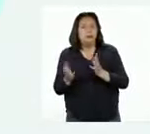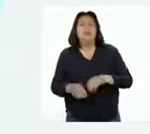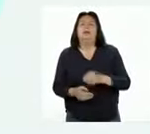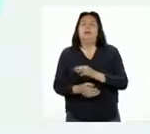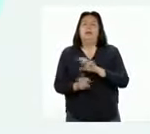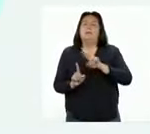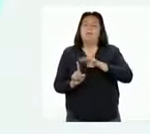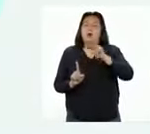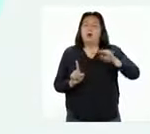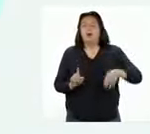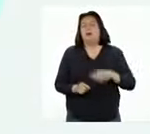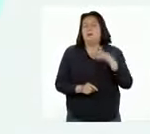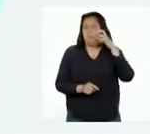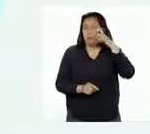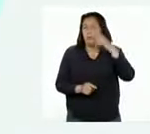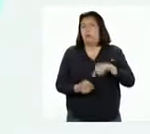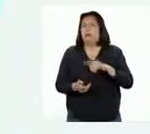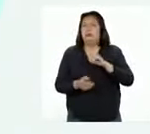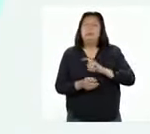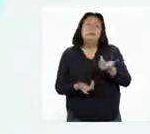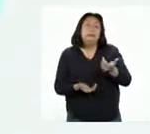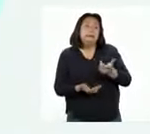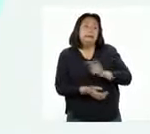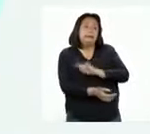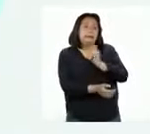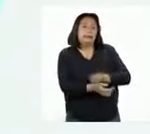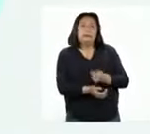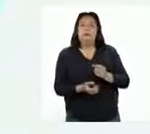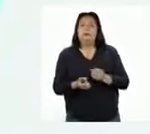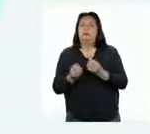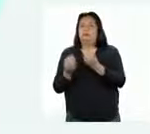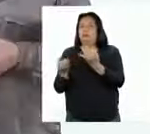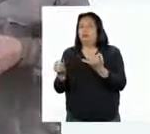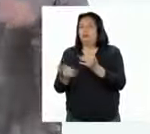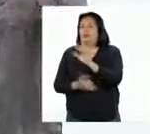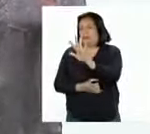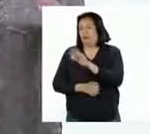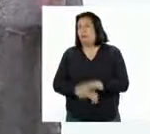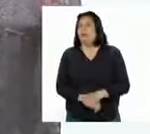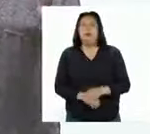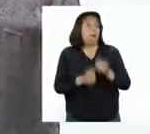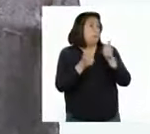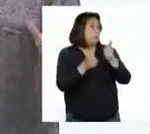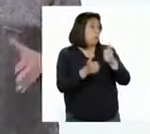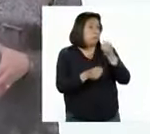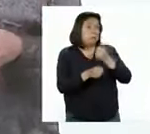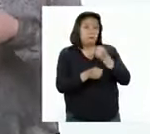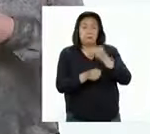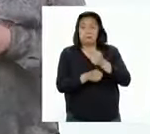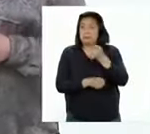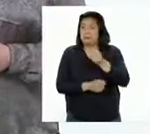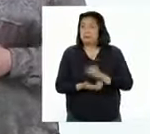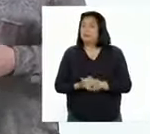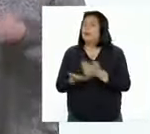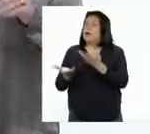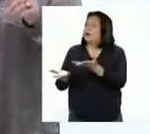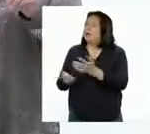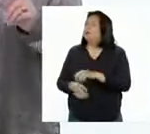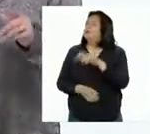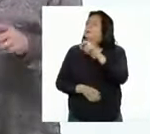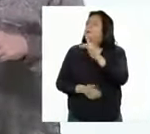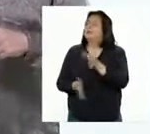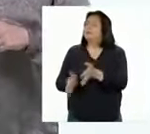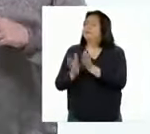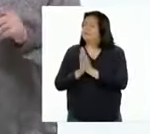Moquegua, Puno y Tacna. Vale cinco espacios. ¡Excelente, Heidi! ¡Buen trabajo! Ahora, Patty,